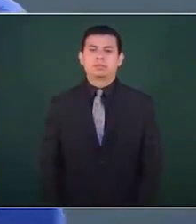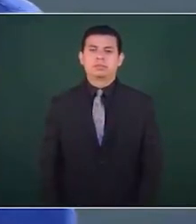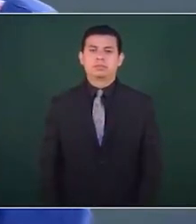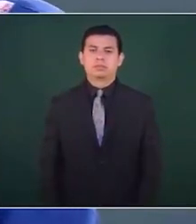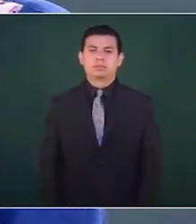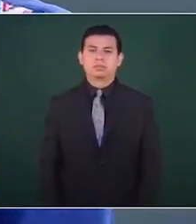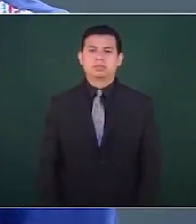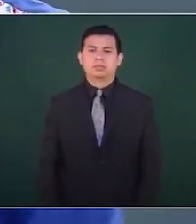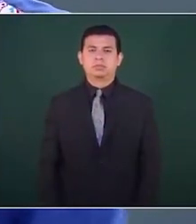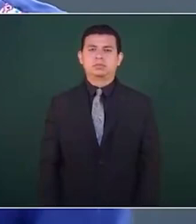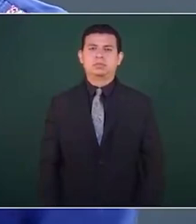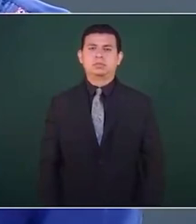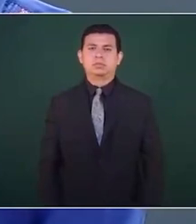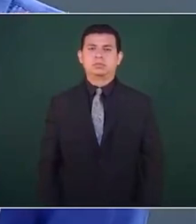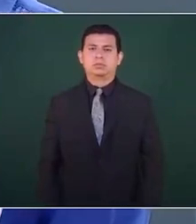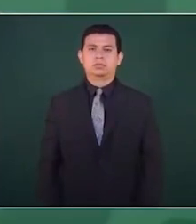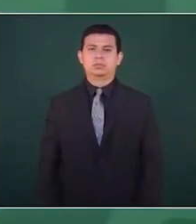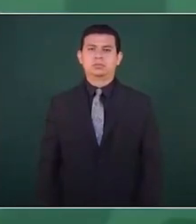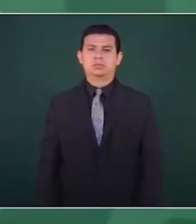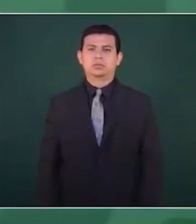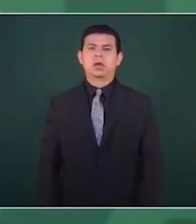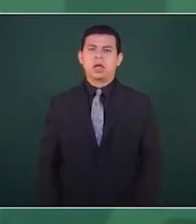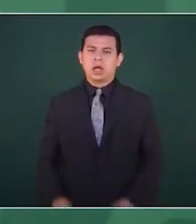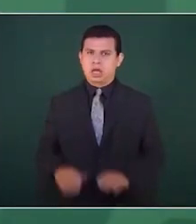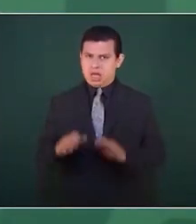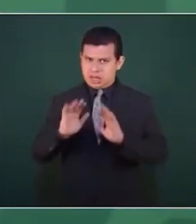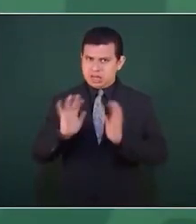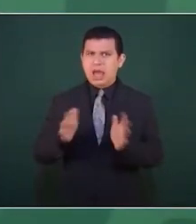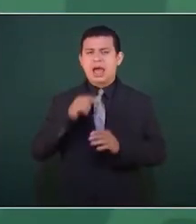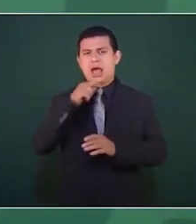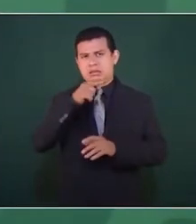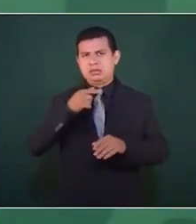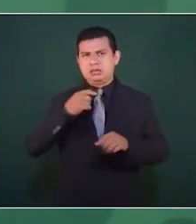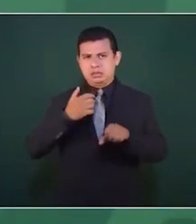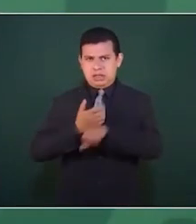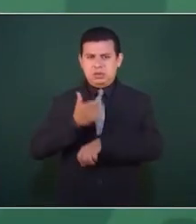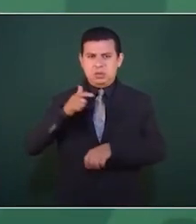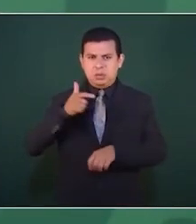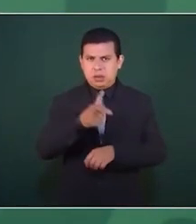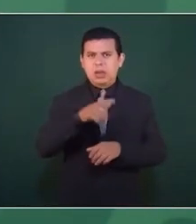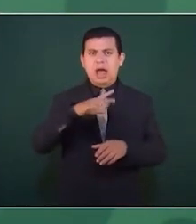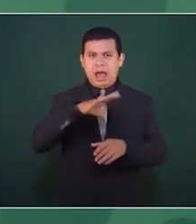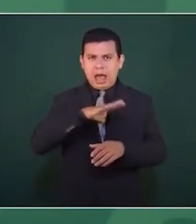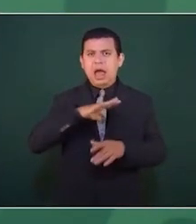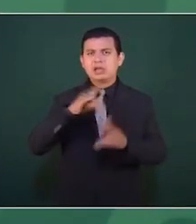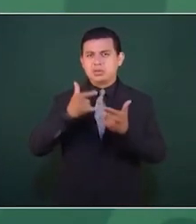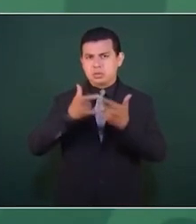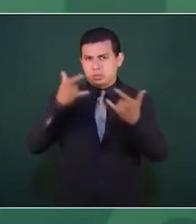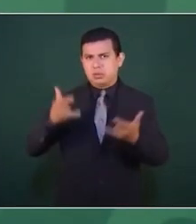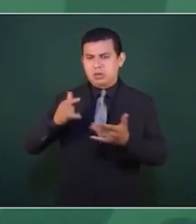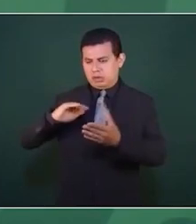Secretaría de la Defensa?